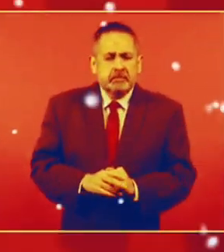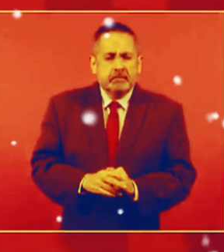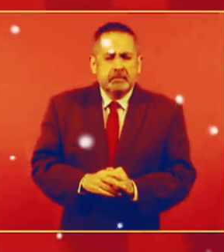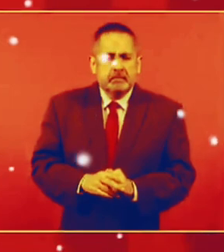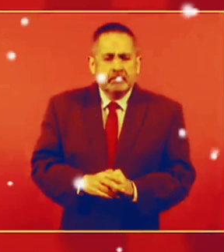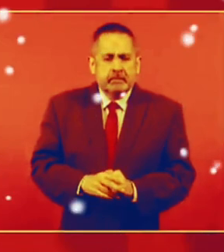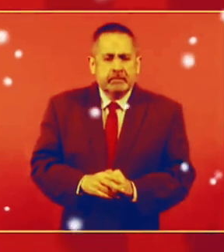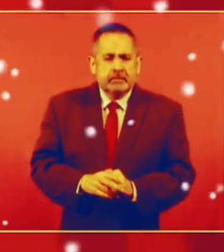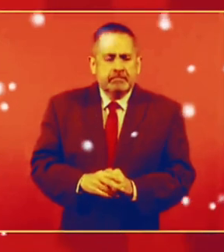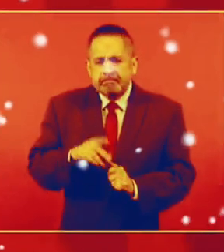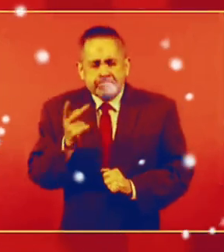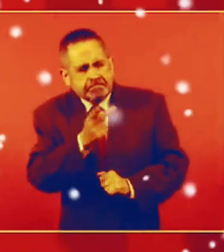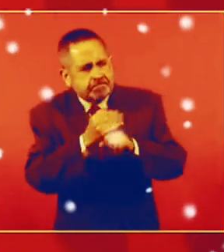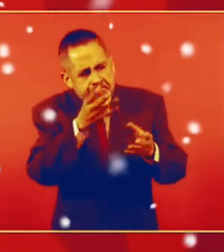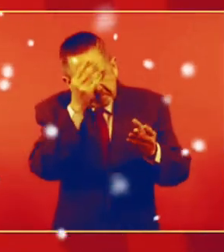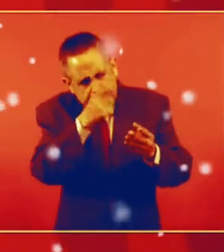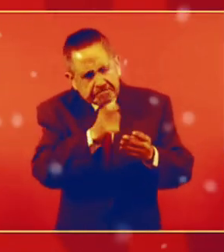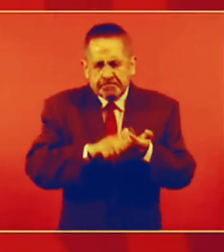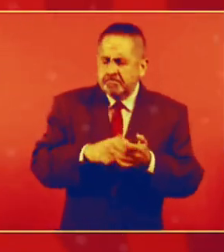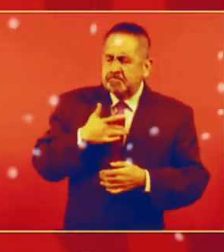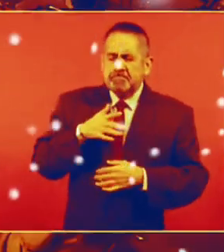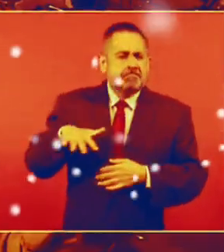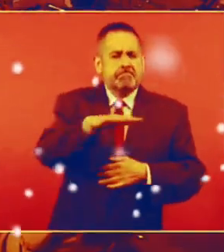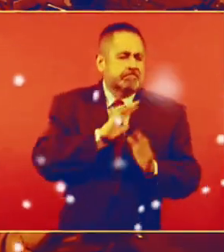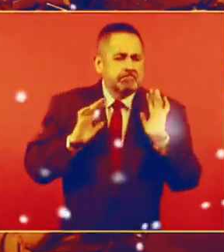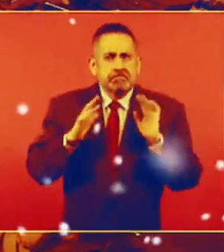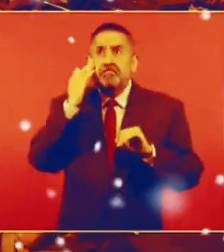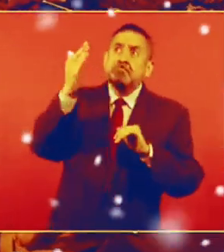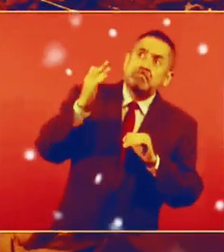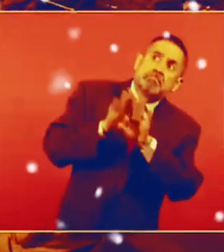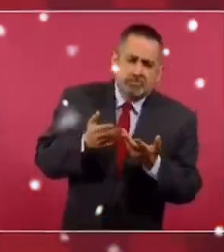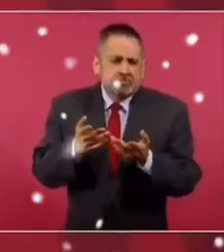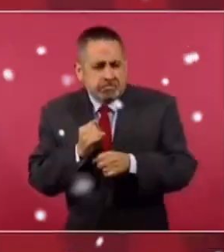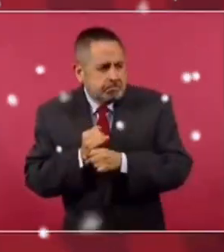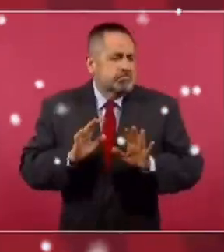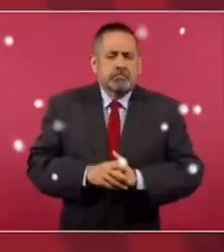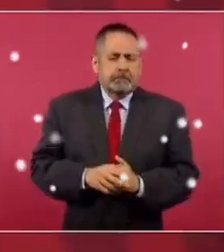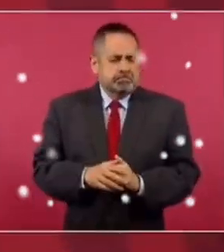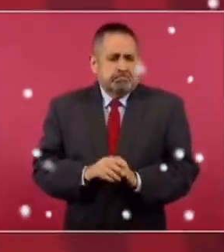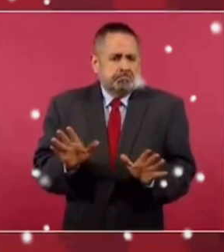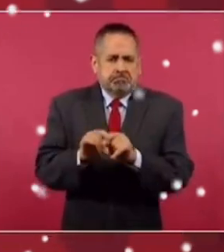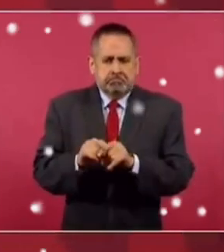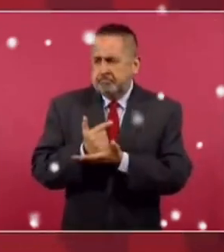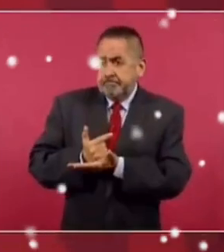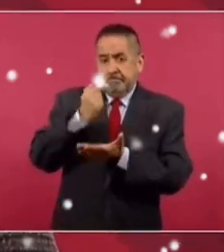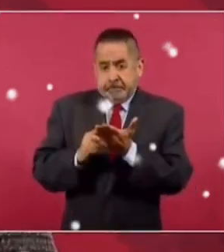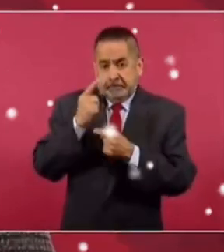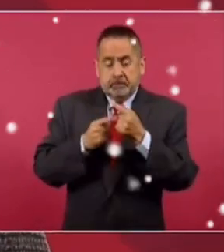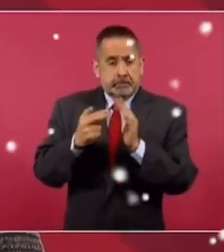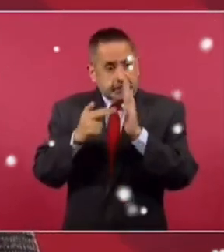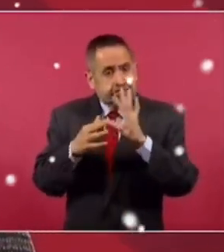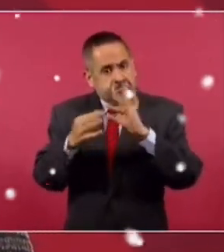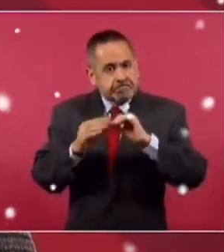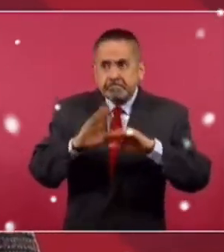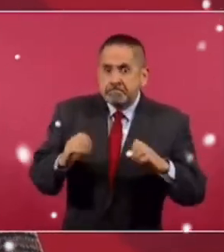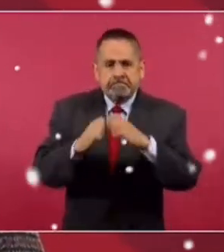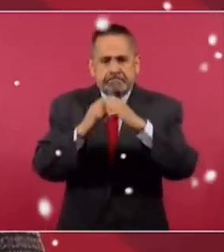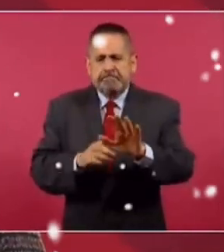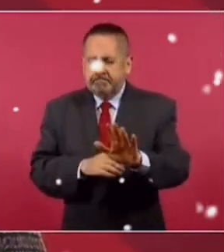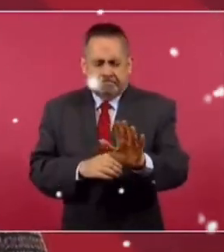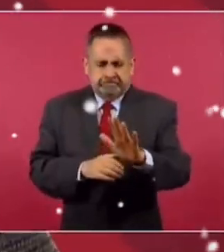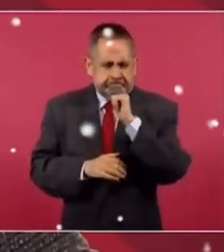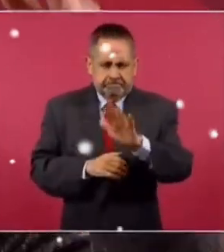informarnos sobre el estado del tiempo, del clima, pero no, tenemos una situación crítica